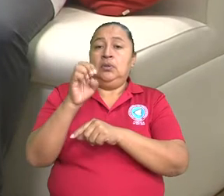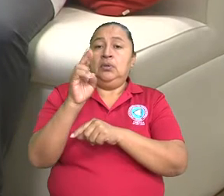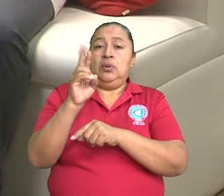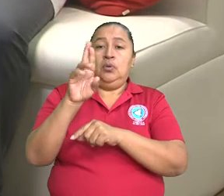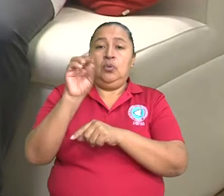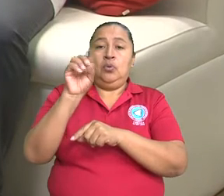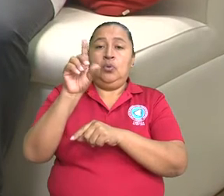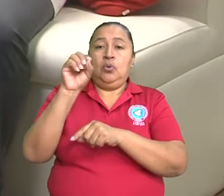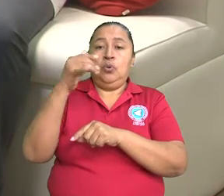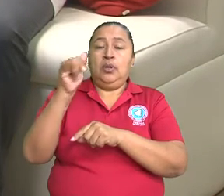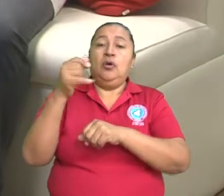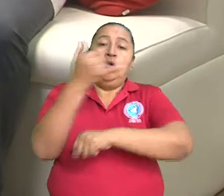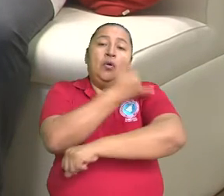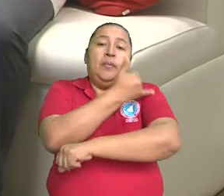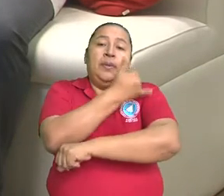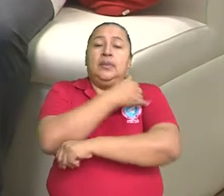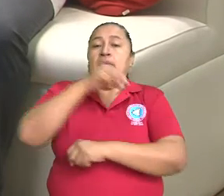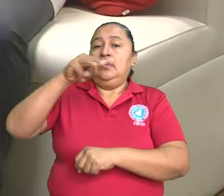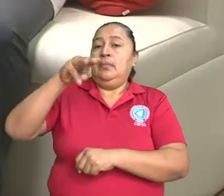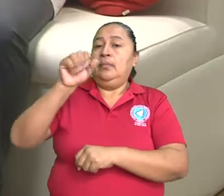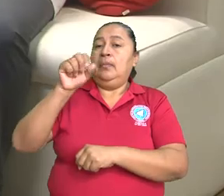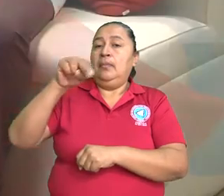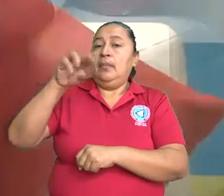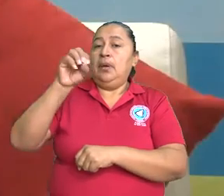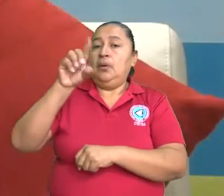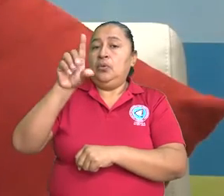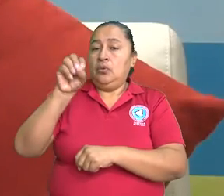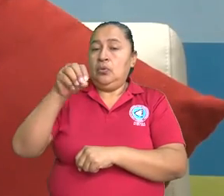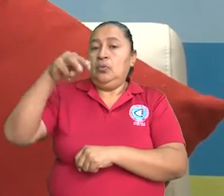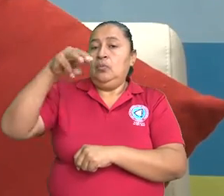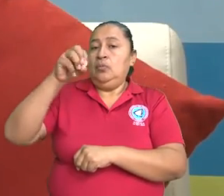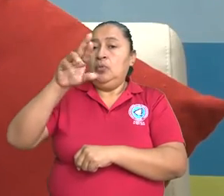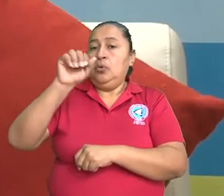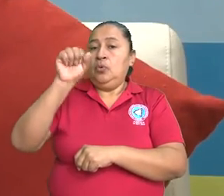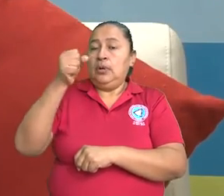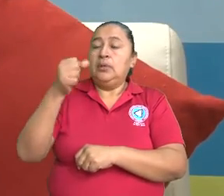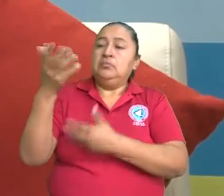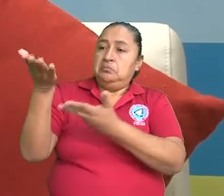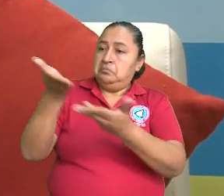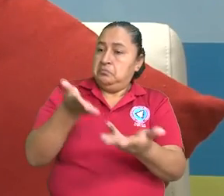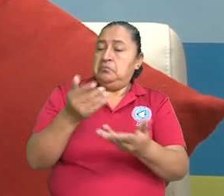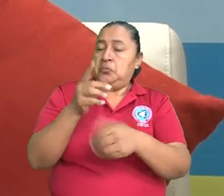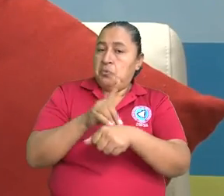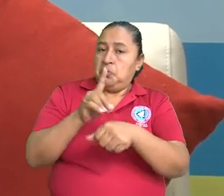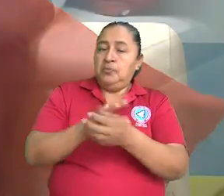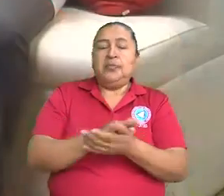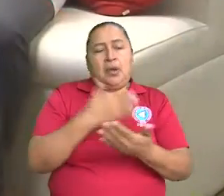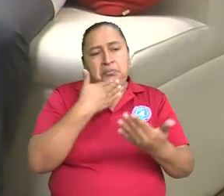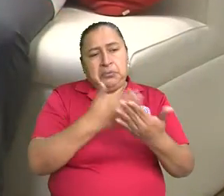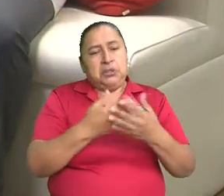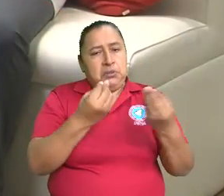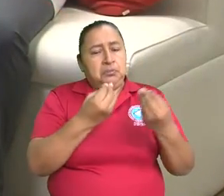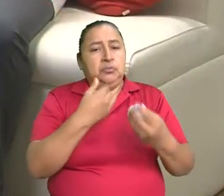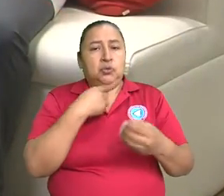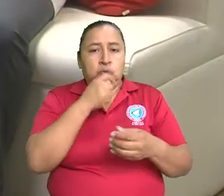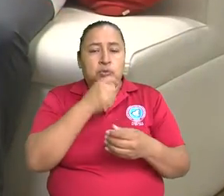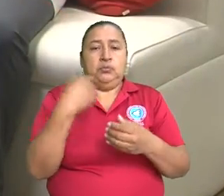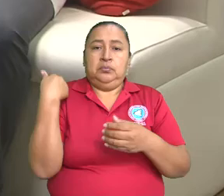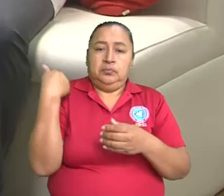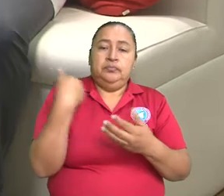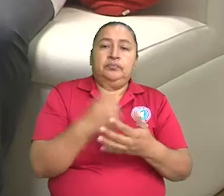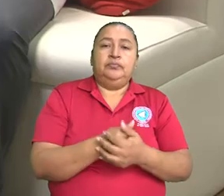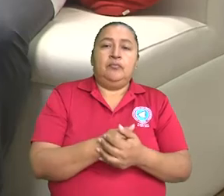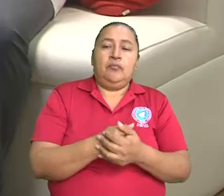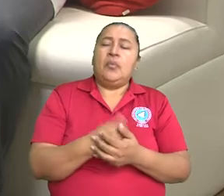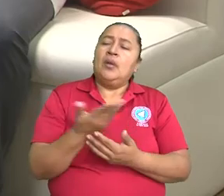Morales. Buenas tardes, doctor. Mucho gusto. Buenas tardes. Mucho gusto. Gracias por la invitación. Doctor, es un tema que no sé si en su